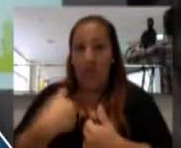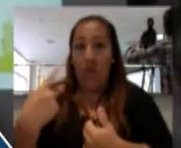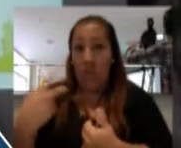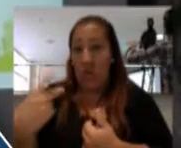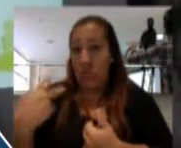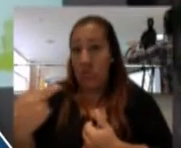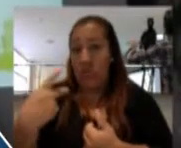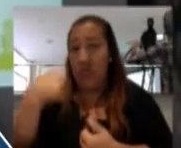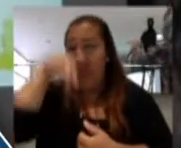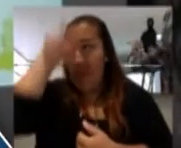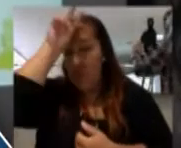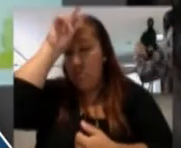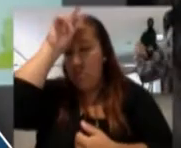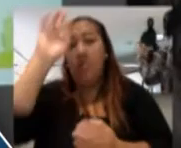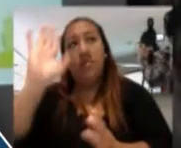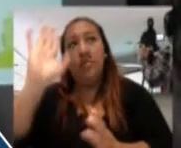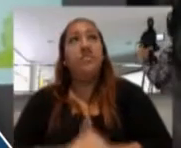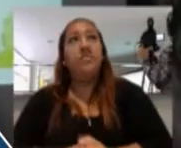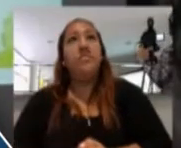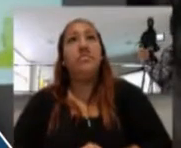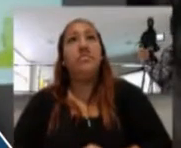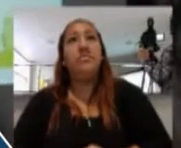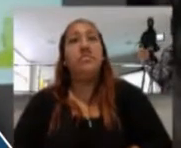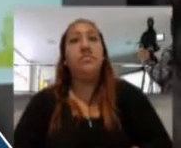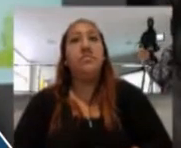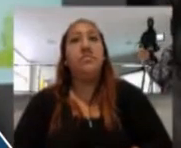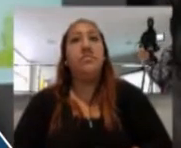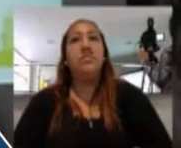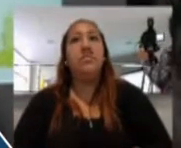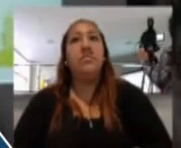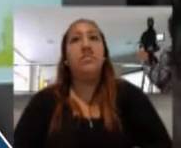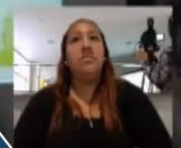Fundamentalmente, no está funcionando esto, no sé.